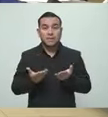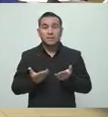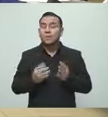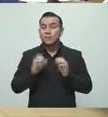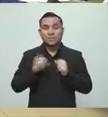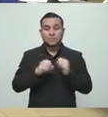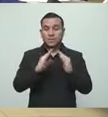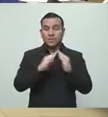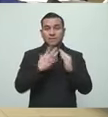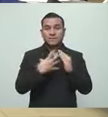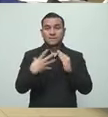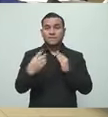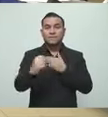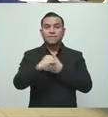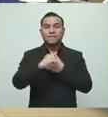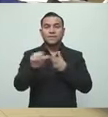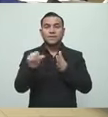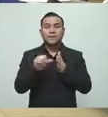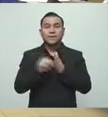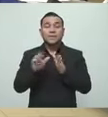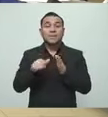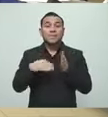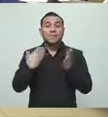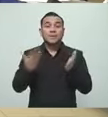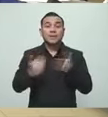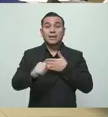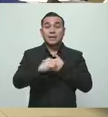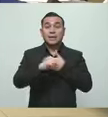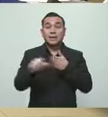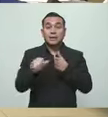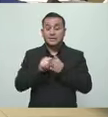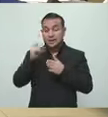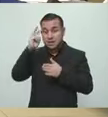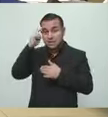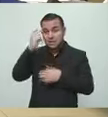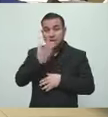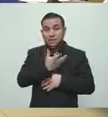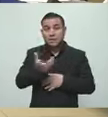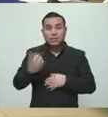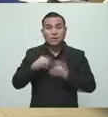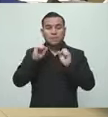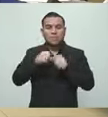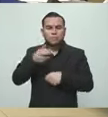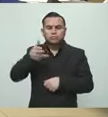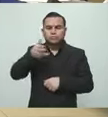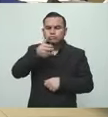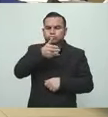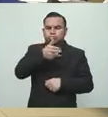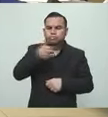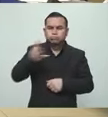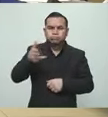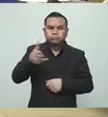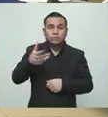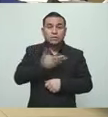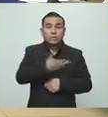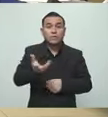porque en la Asamblea tenían la estructura para grabar las sesiones y para